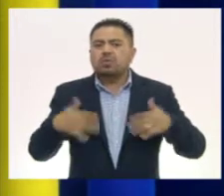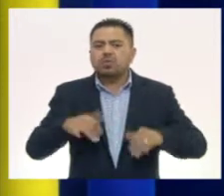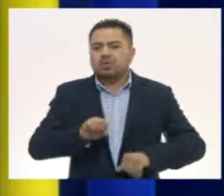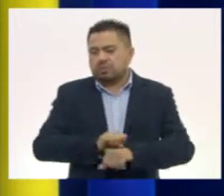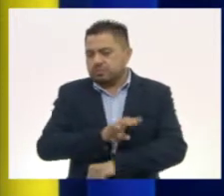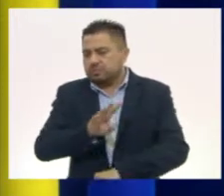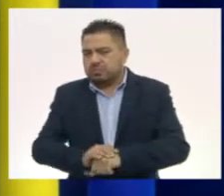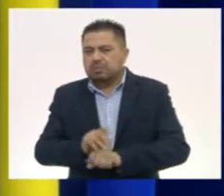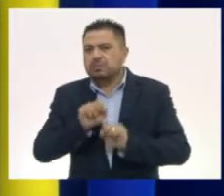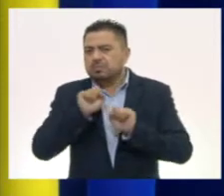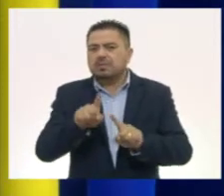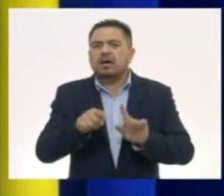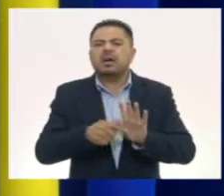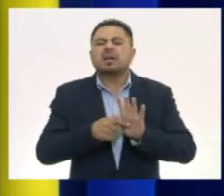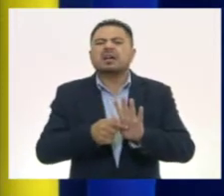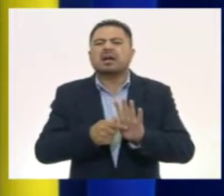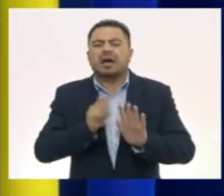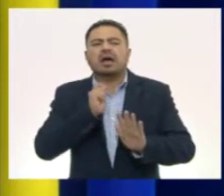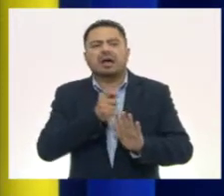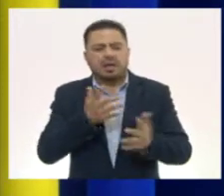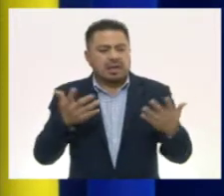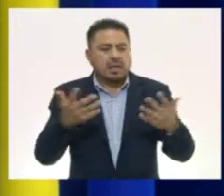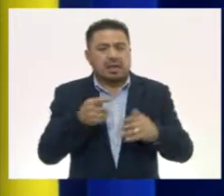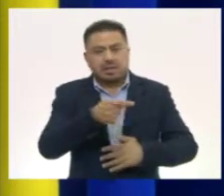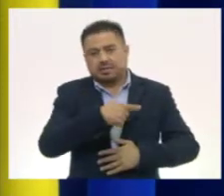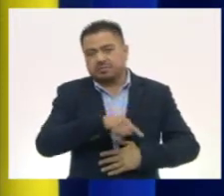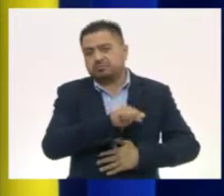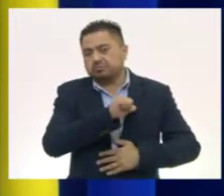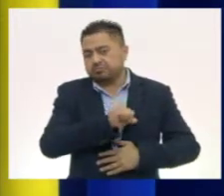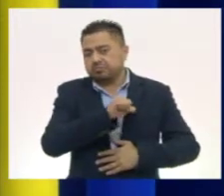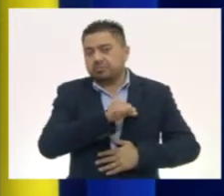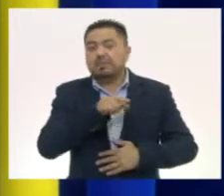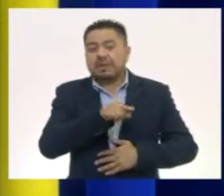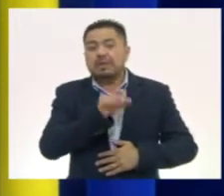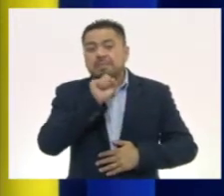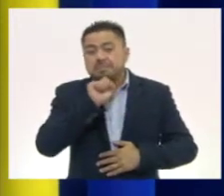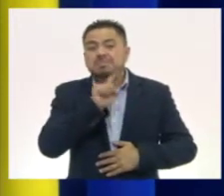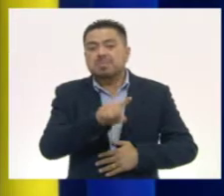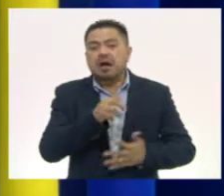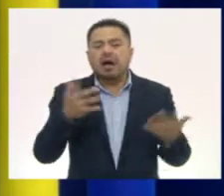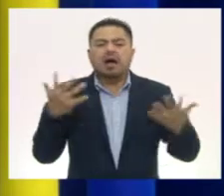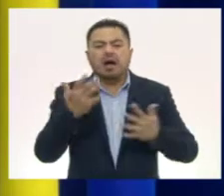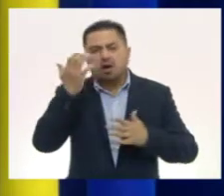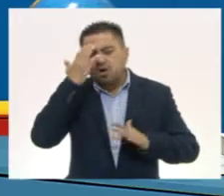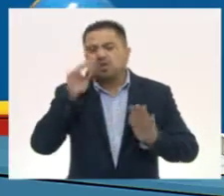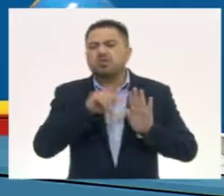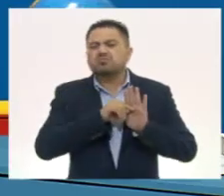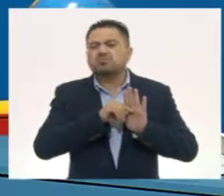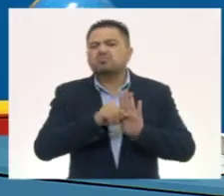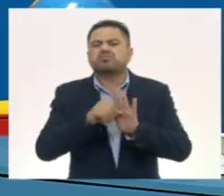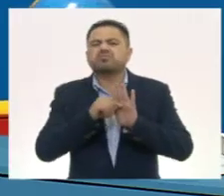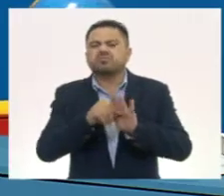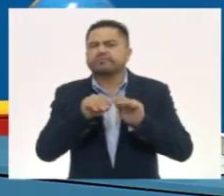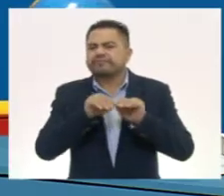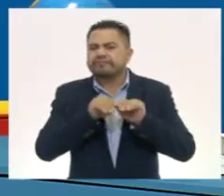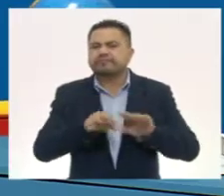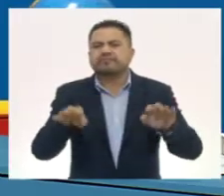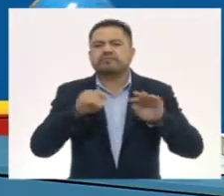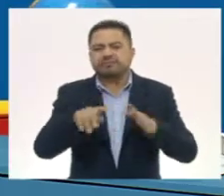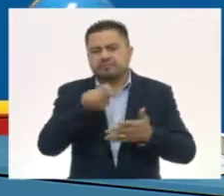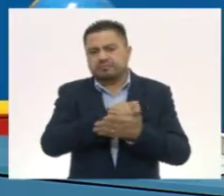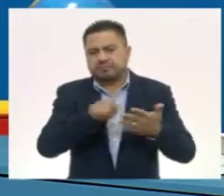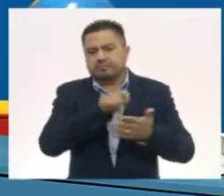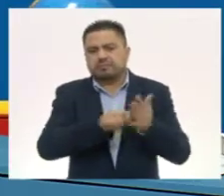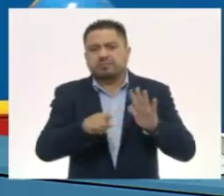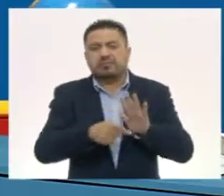permitieron dejar también vestigio de lo que estaban realizando ellos. Ellos también daban conocimiento y escribían lo siguiente.